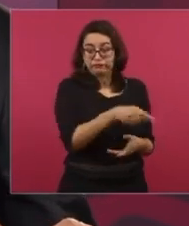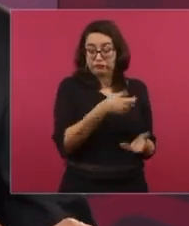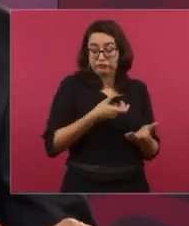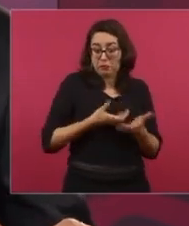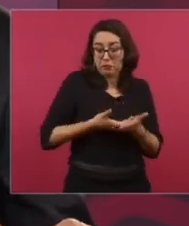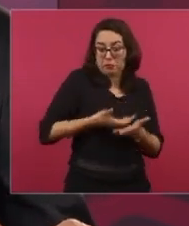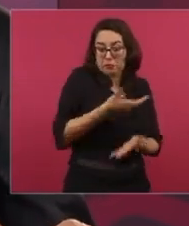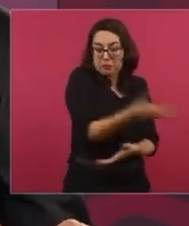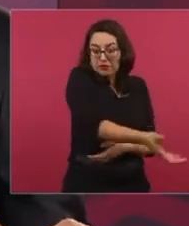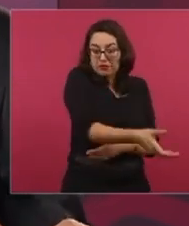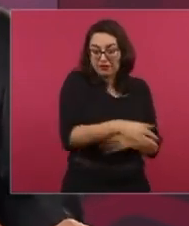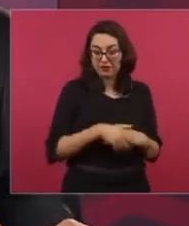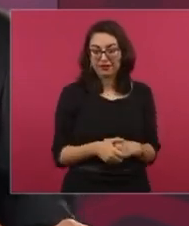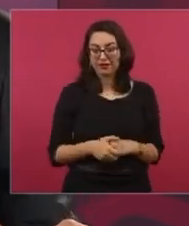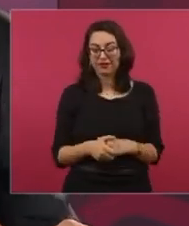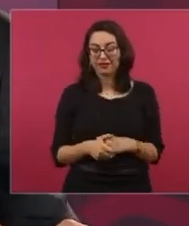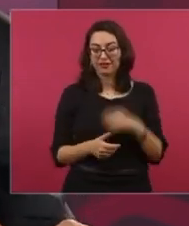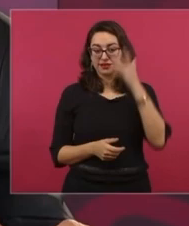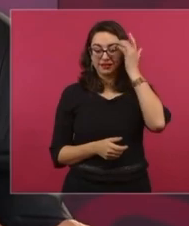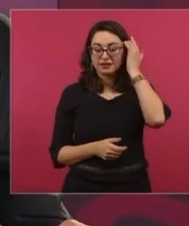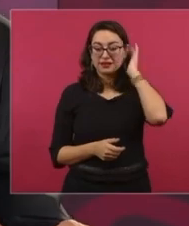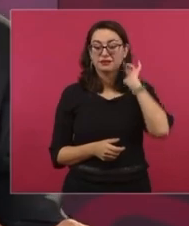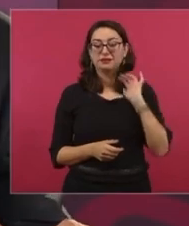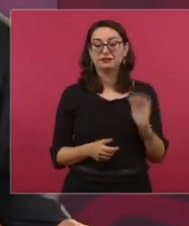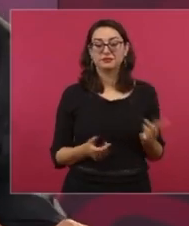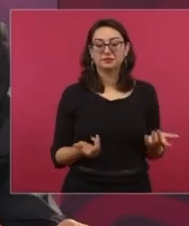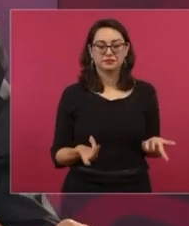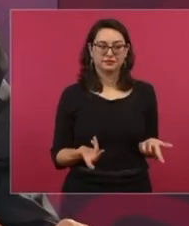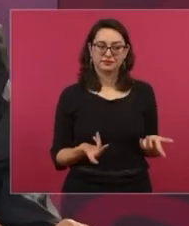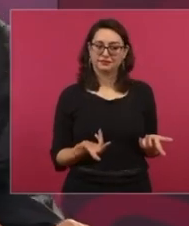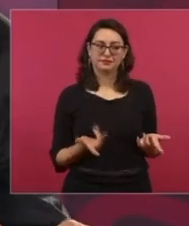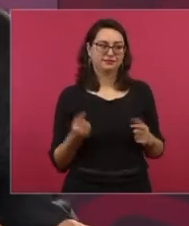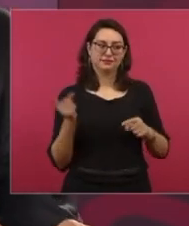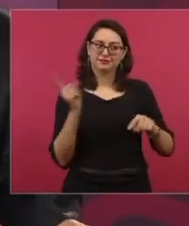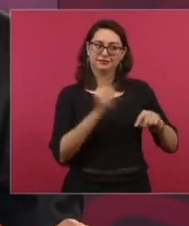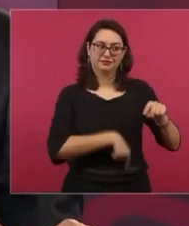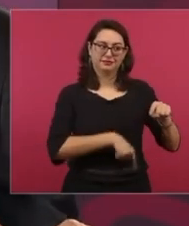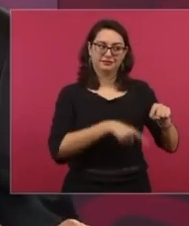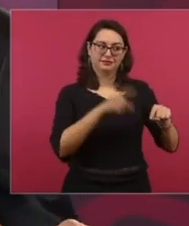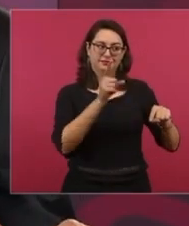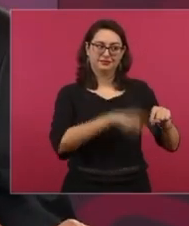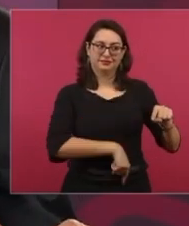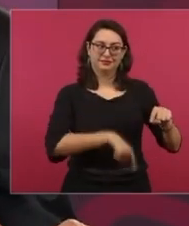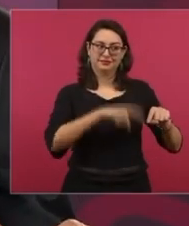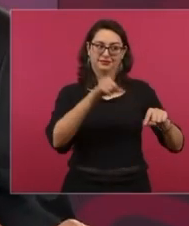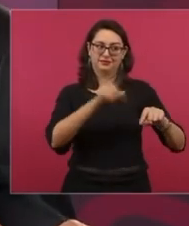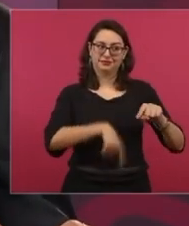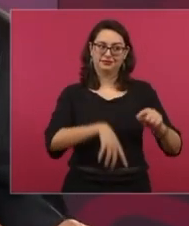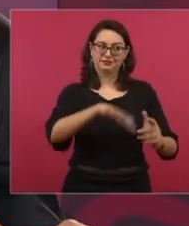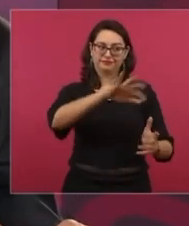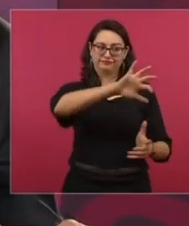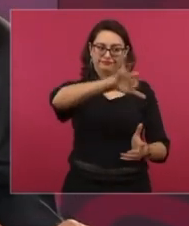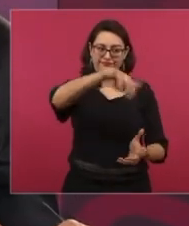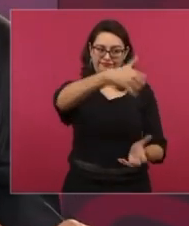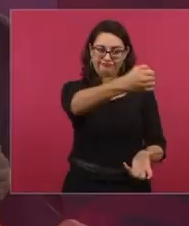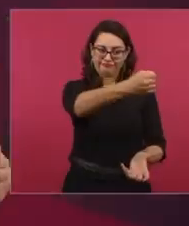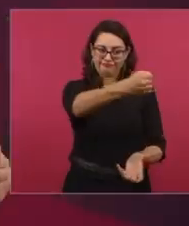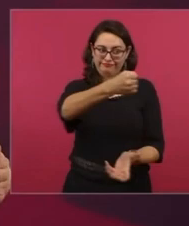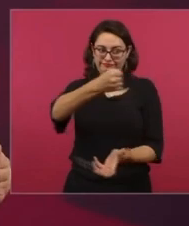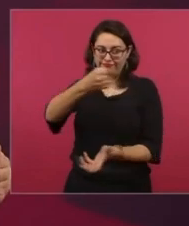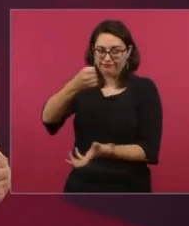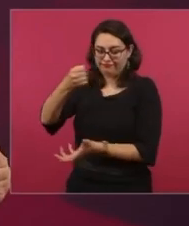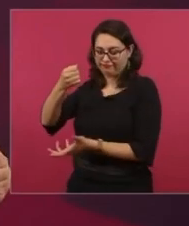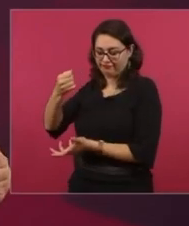venido eliminando para entregarlo a la gente, para que esos fondos